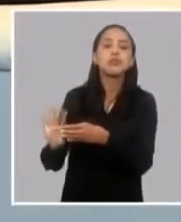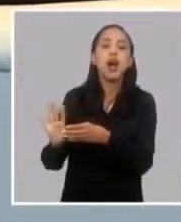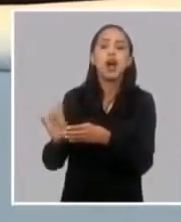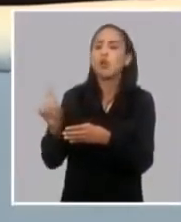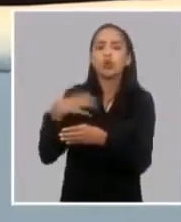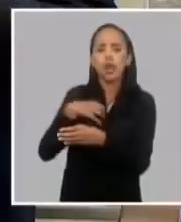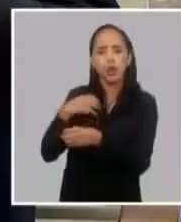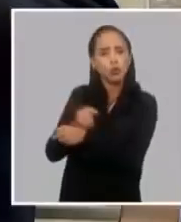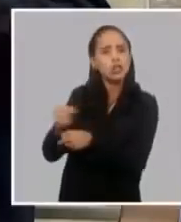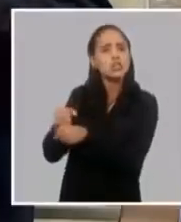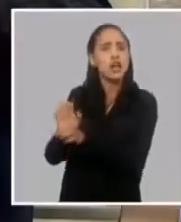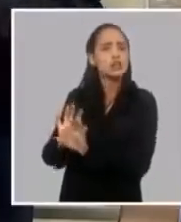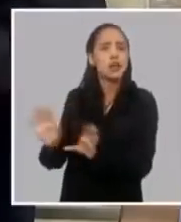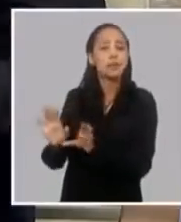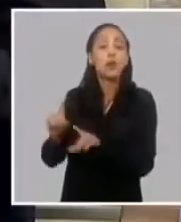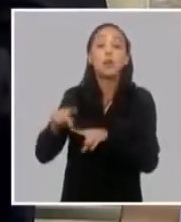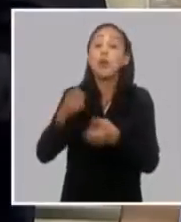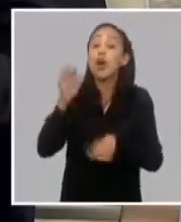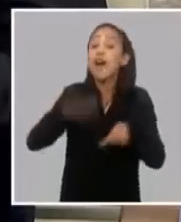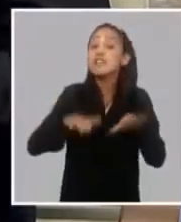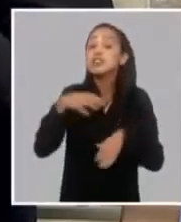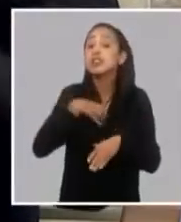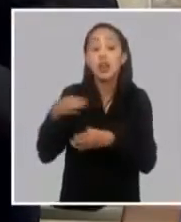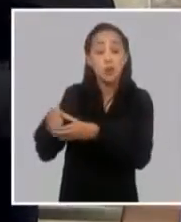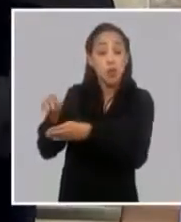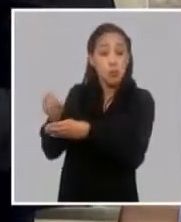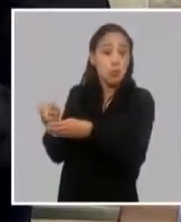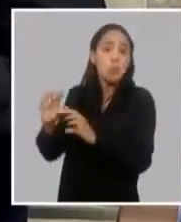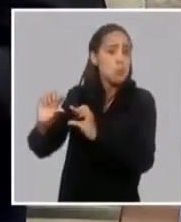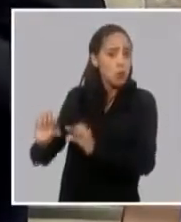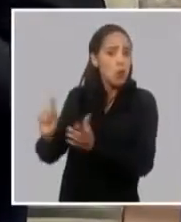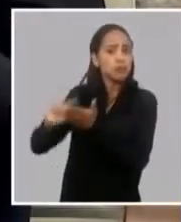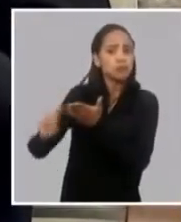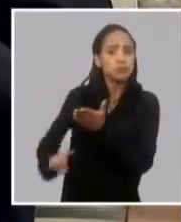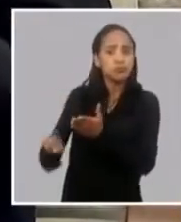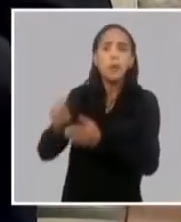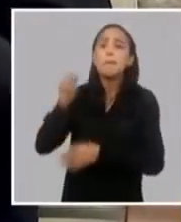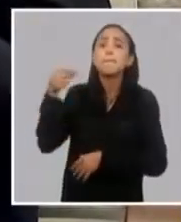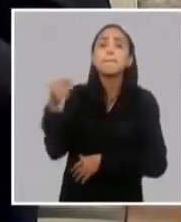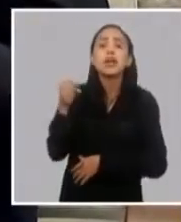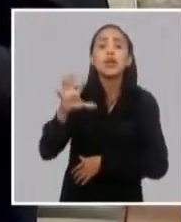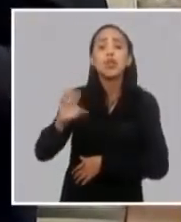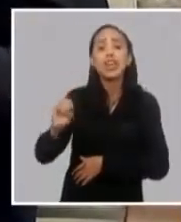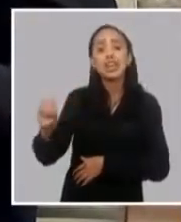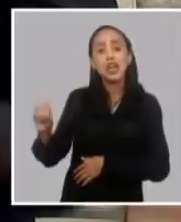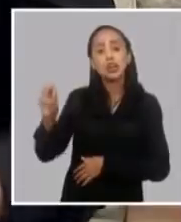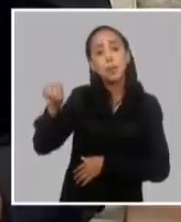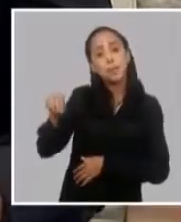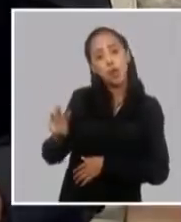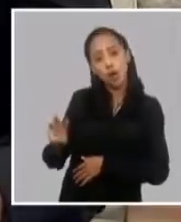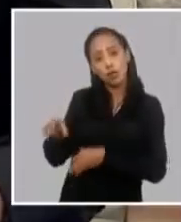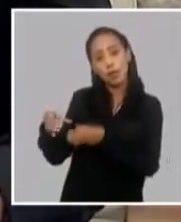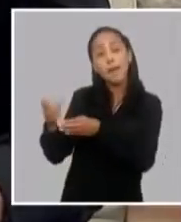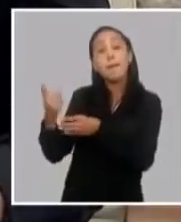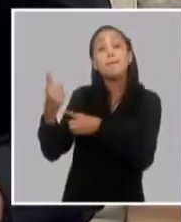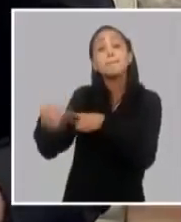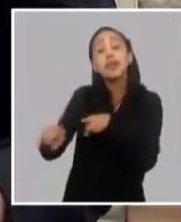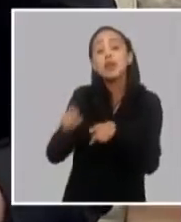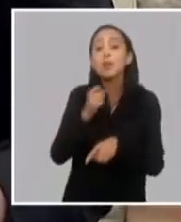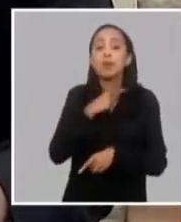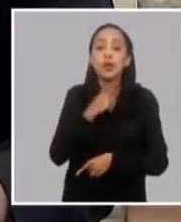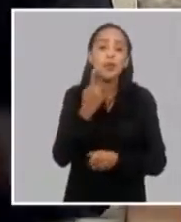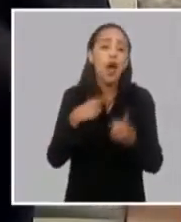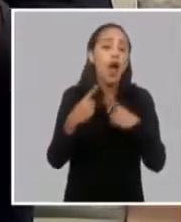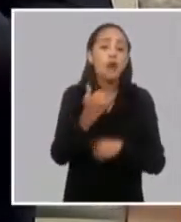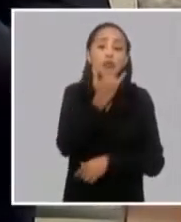tengamos que utilizarla. Porque a veces tenemos una reserva que es pequeña, es menos de 500, pero cualquier fallo que haya en